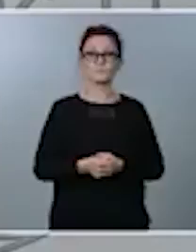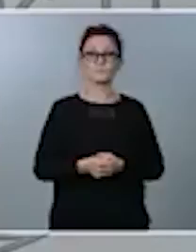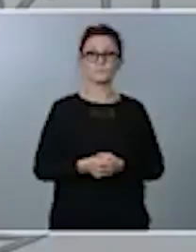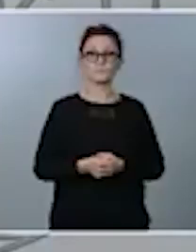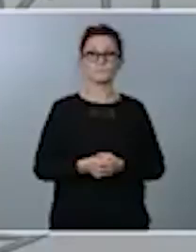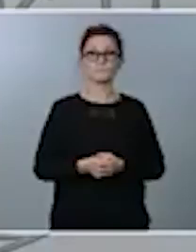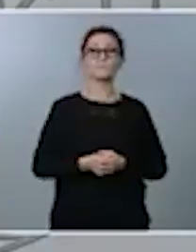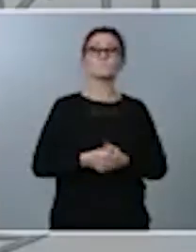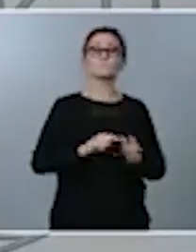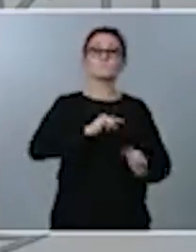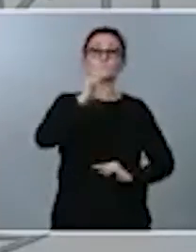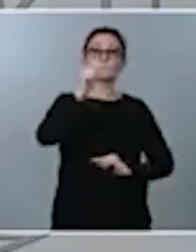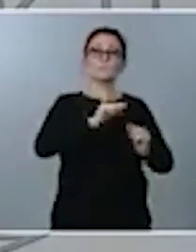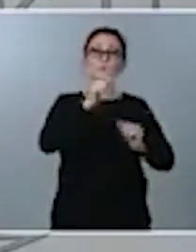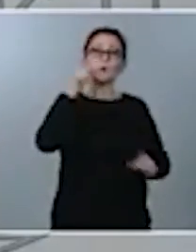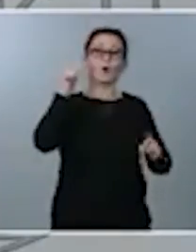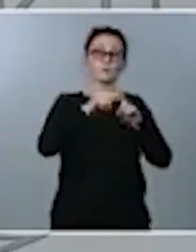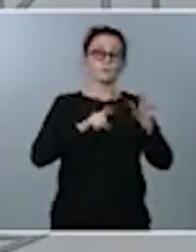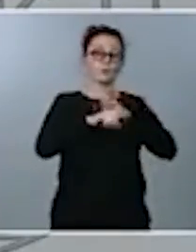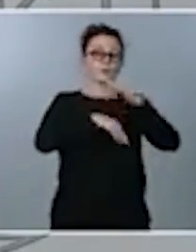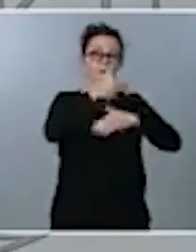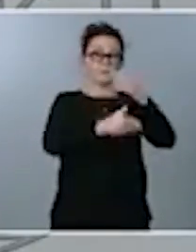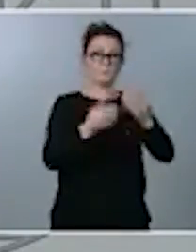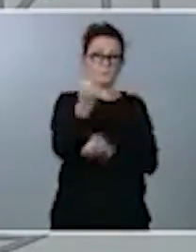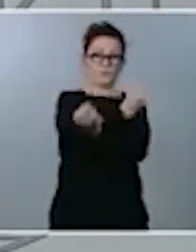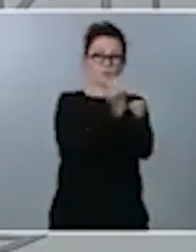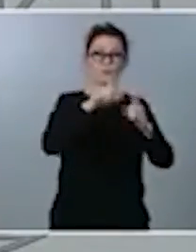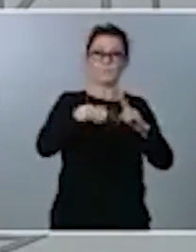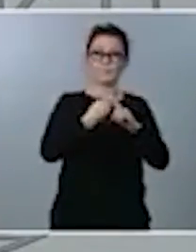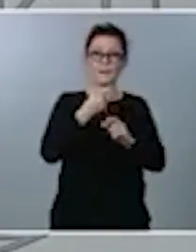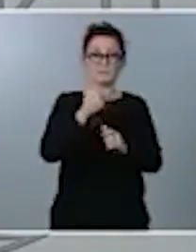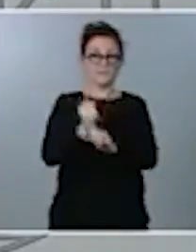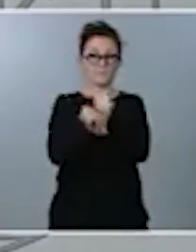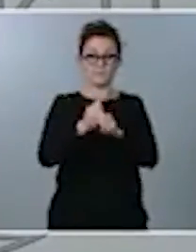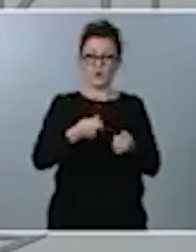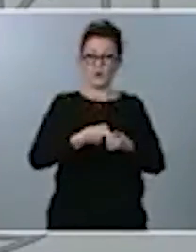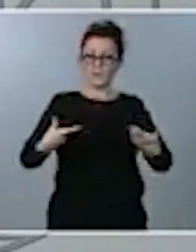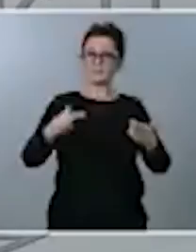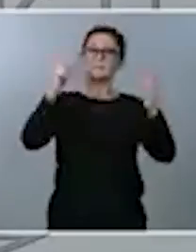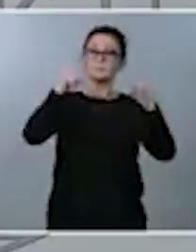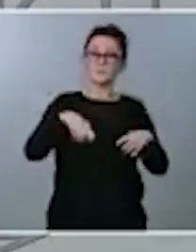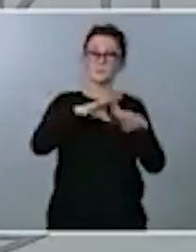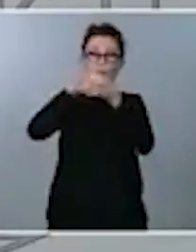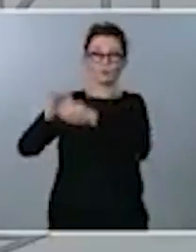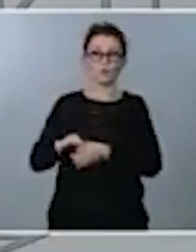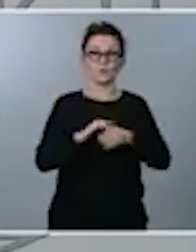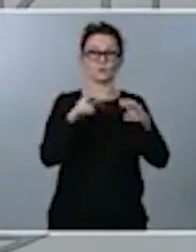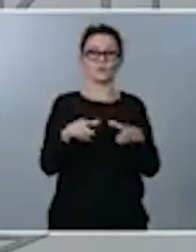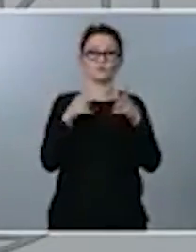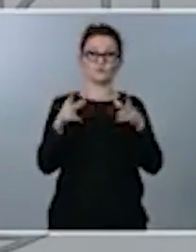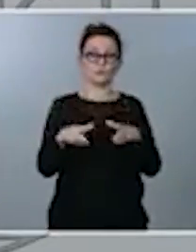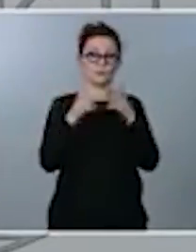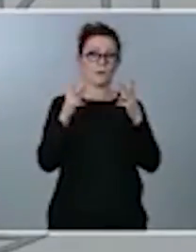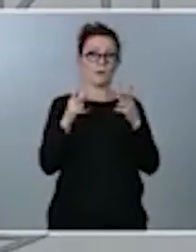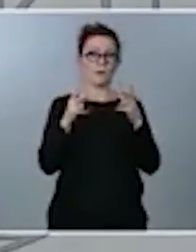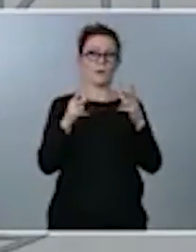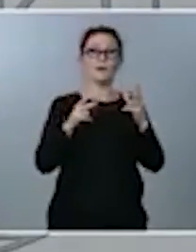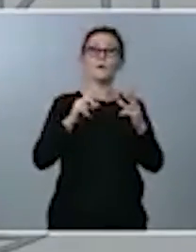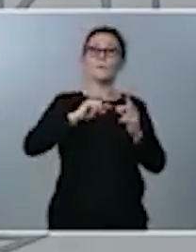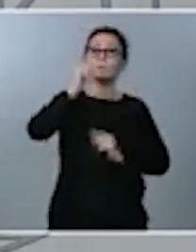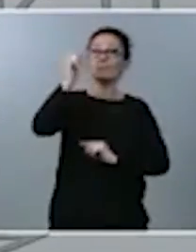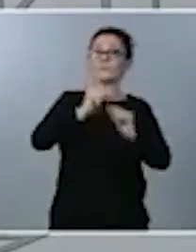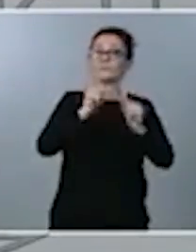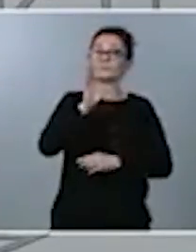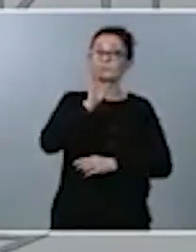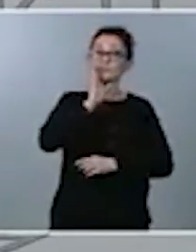para el crecimiento económico y la creación de empleo, unos presupuestos para la cohesión social. Un presupuesto que, como el presidente ha ido